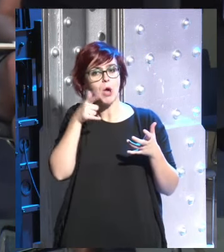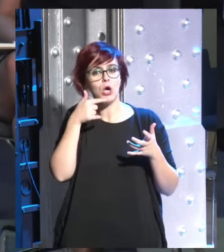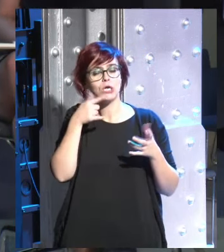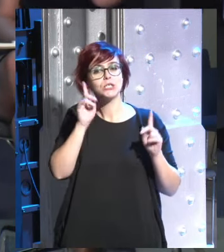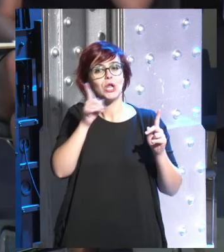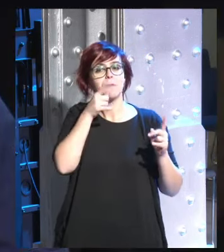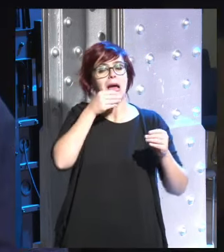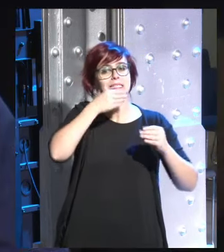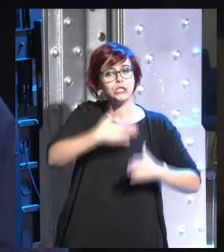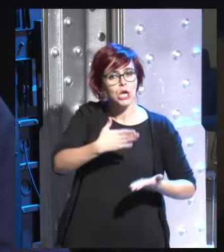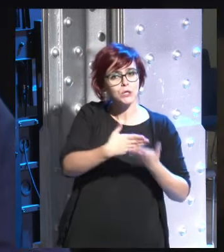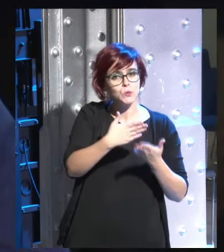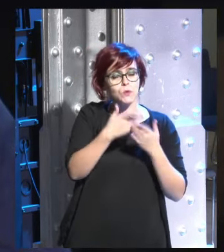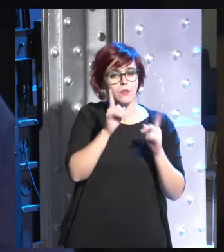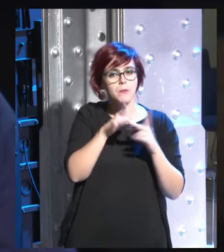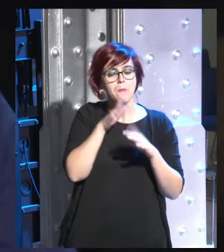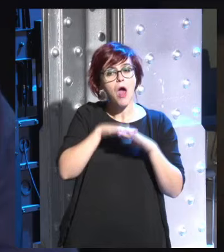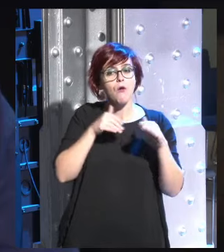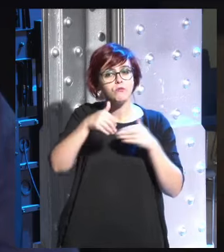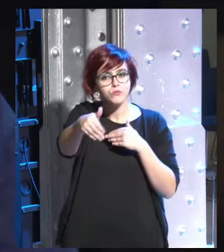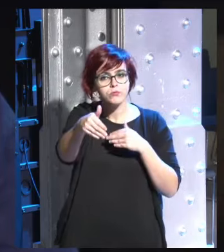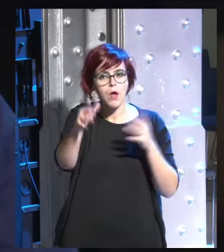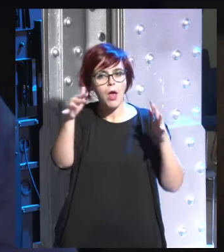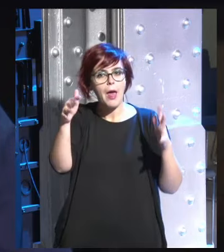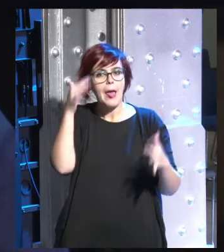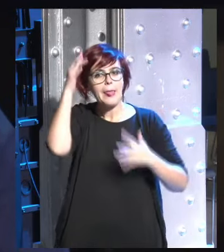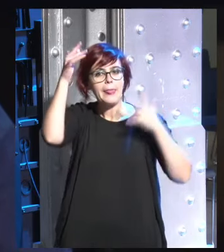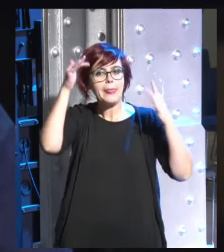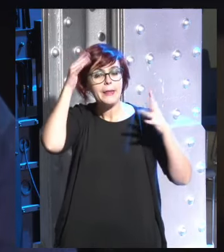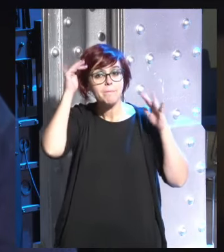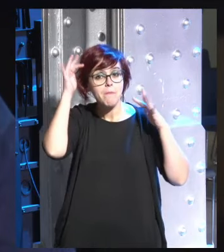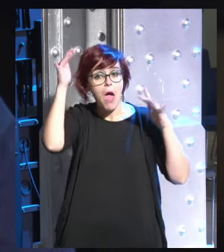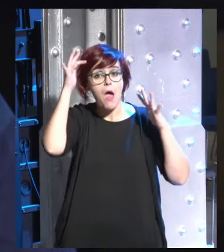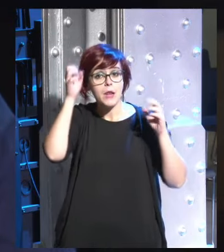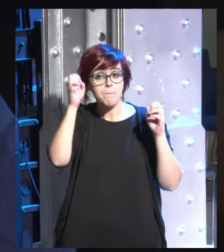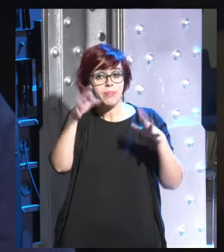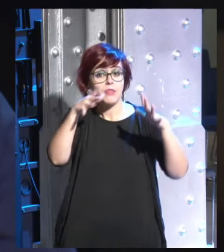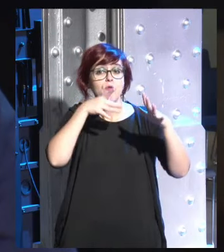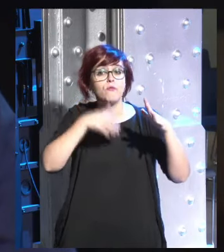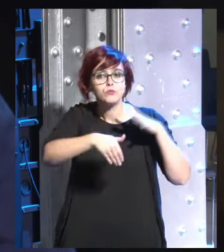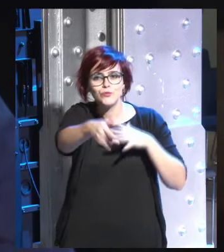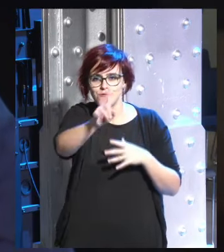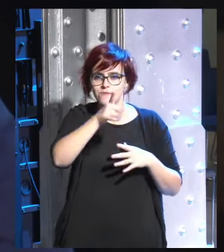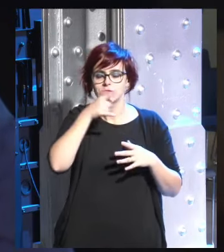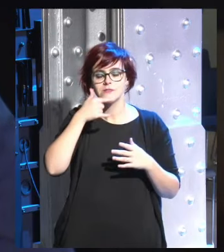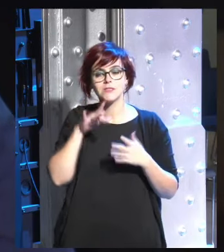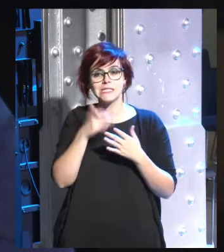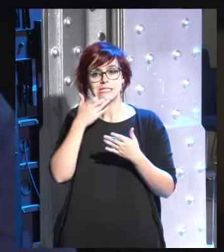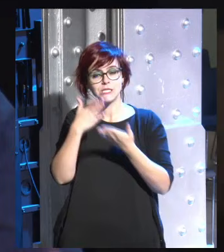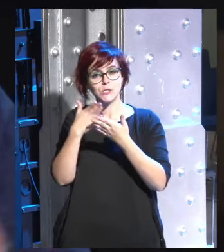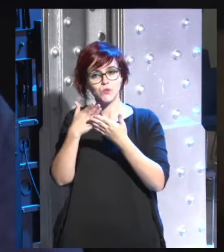no es tanto la capacidad de predecir el futuro porque esto es imposible sino más bien la capacidad de liberarnos